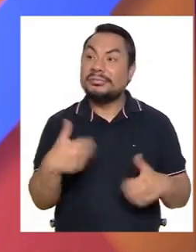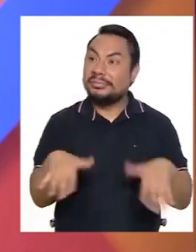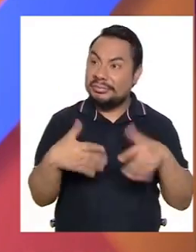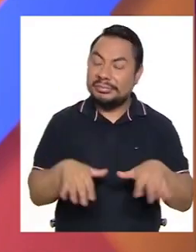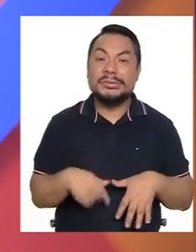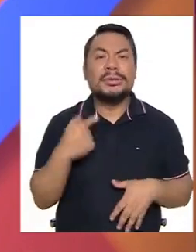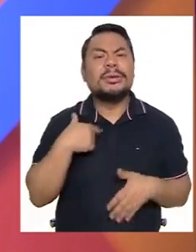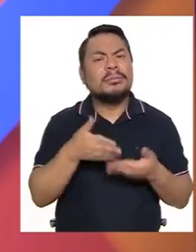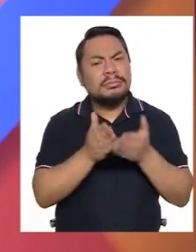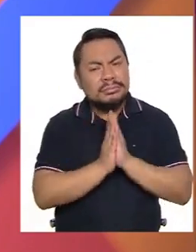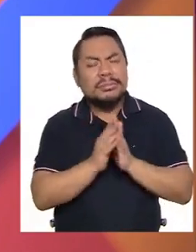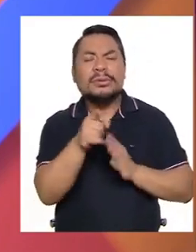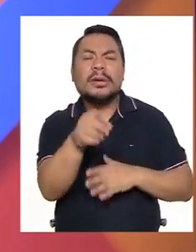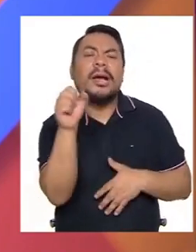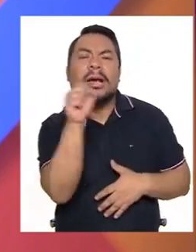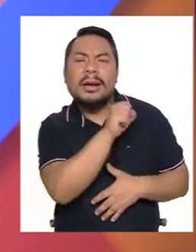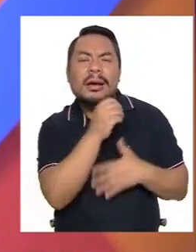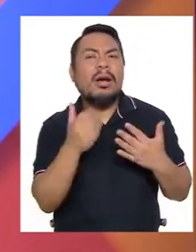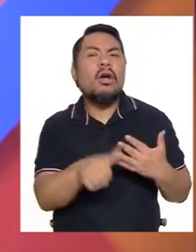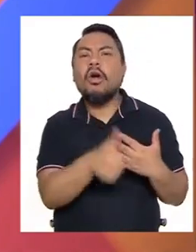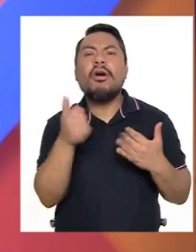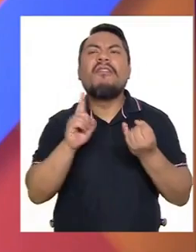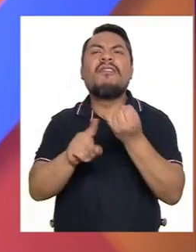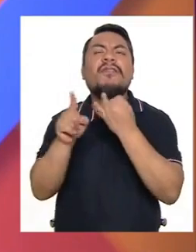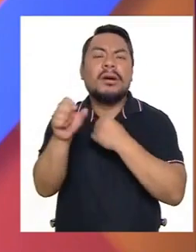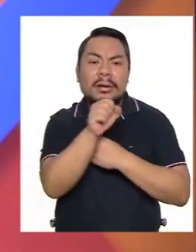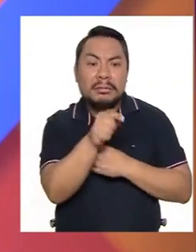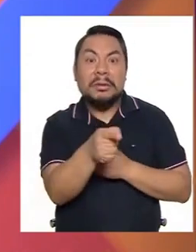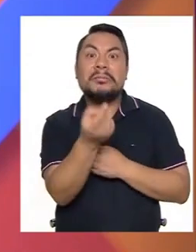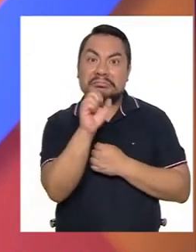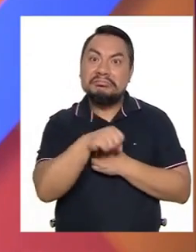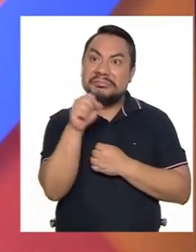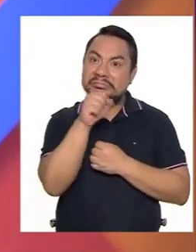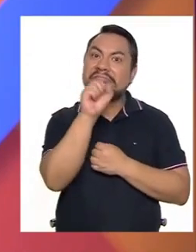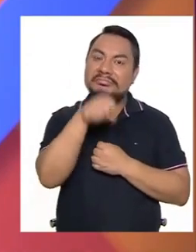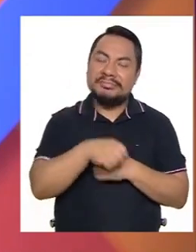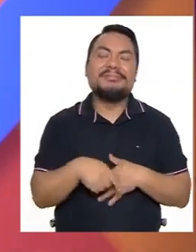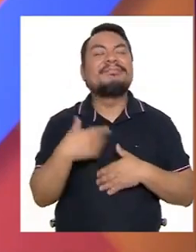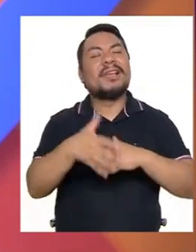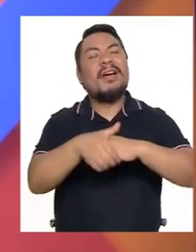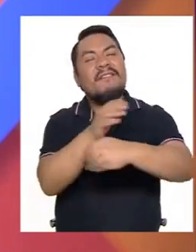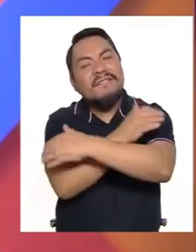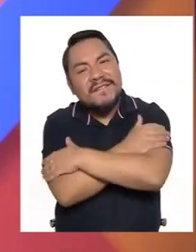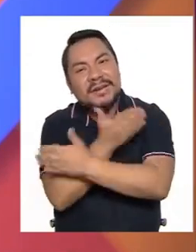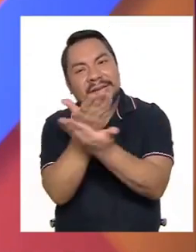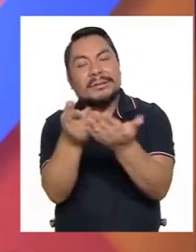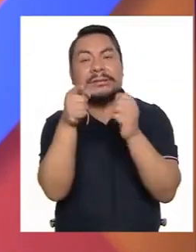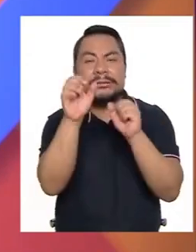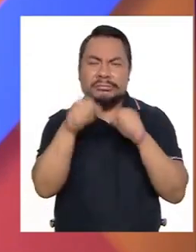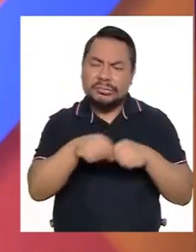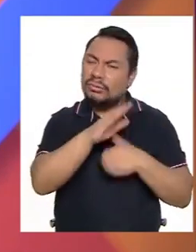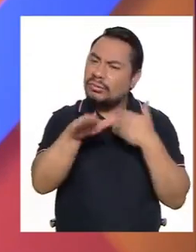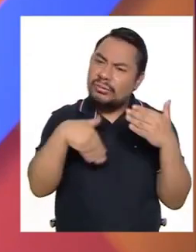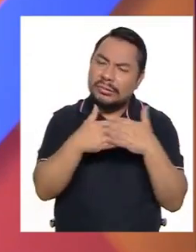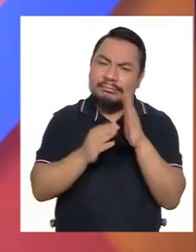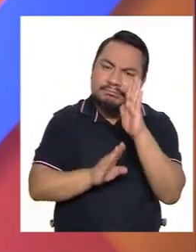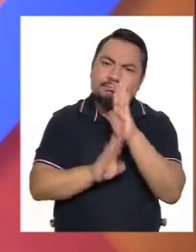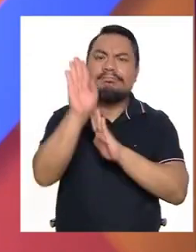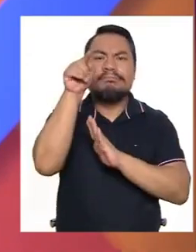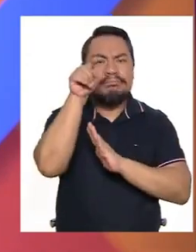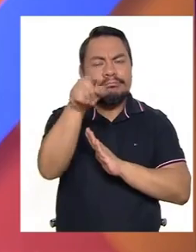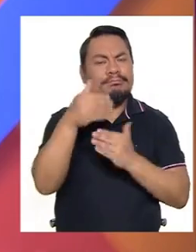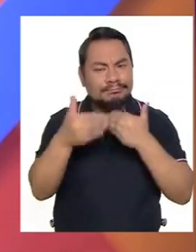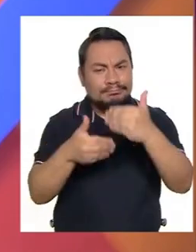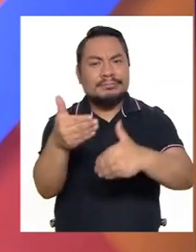Imagínate que le pedí que interpretara a otros artistas y lo hizo. Te mando un fuerte abrazo y que vayas con todos los